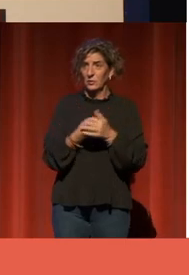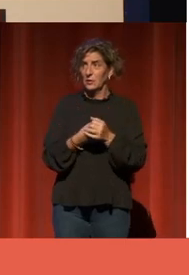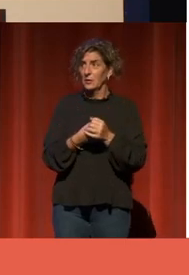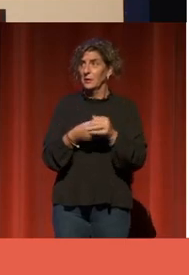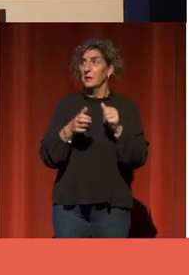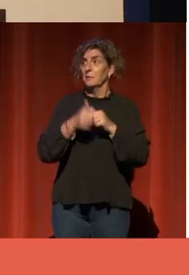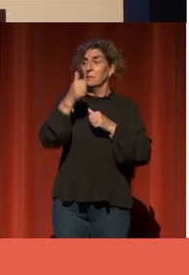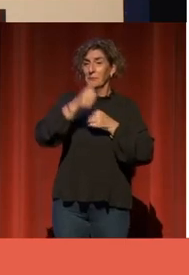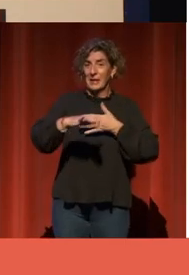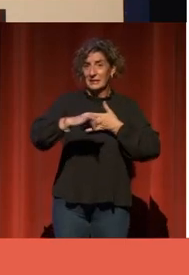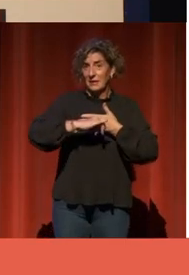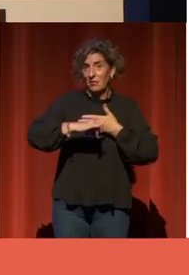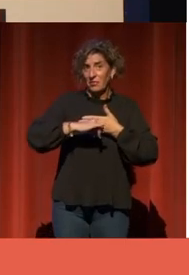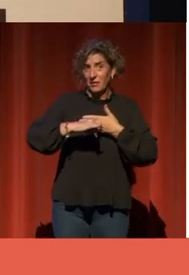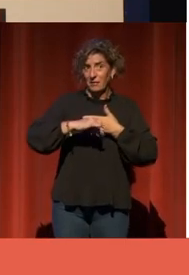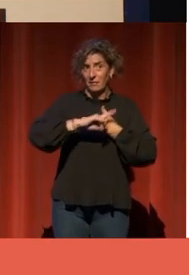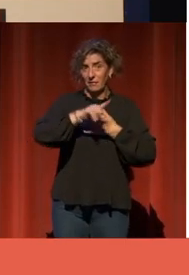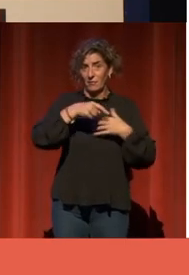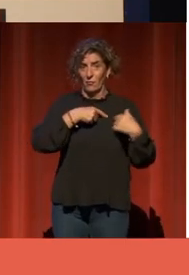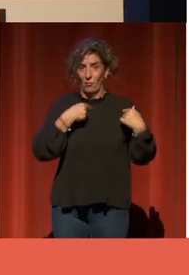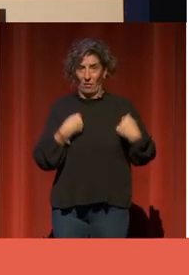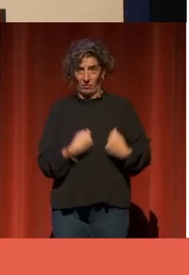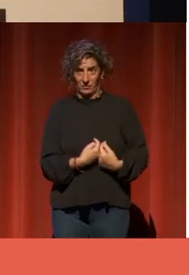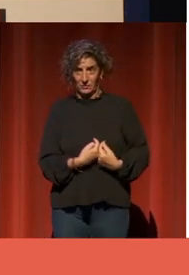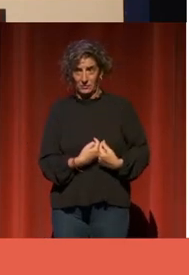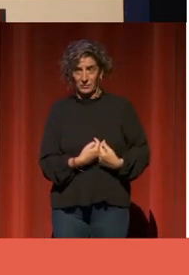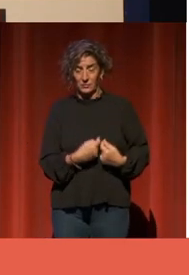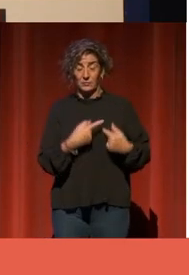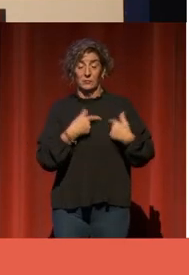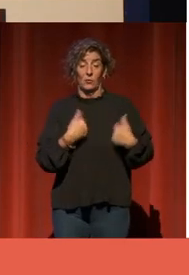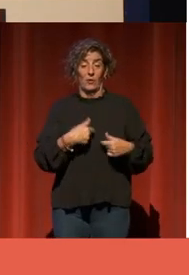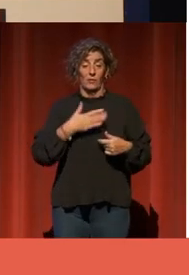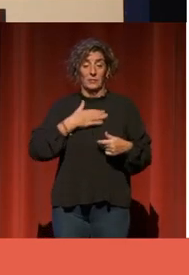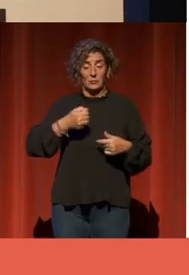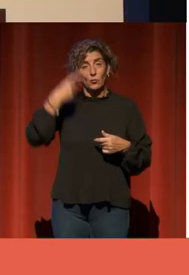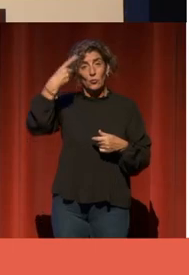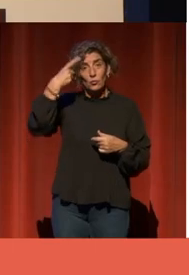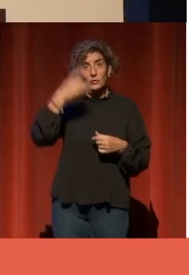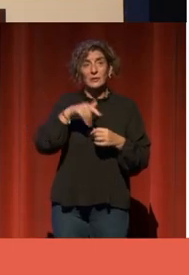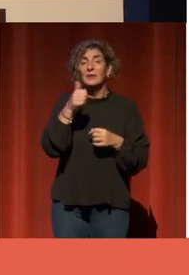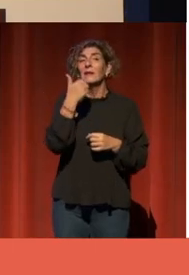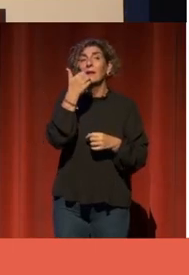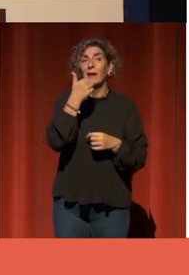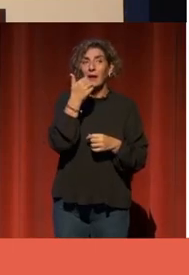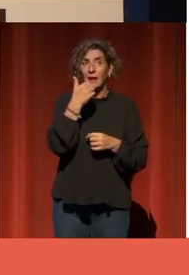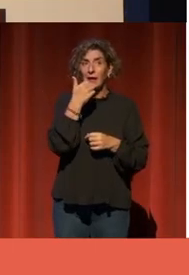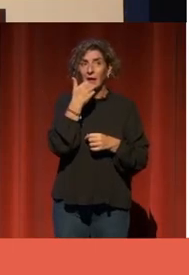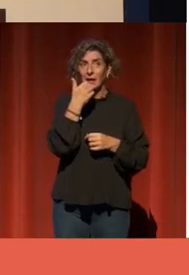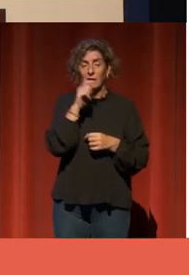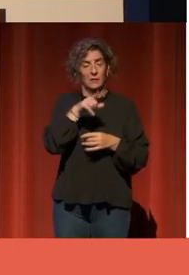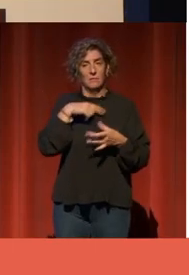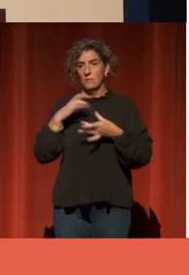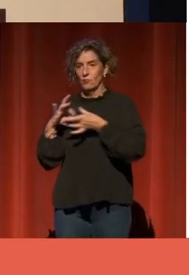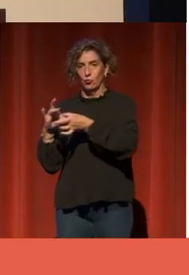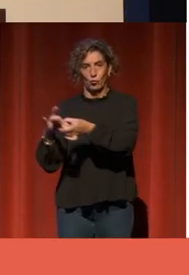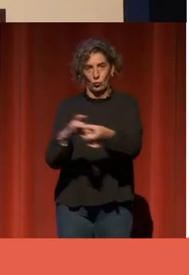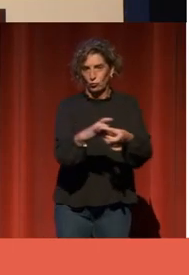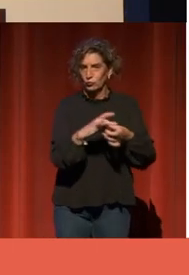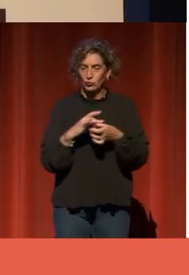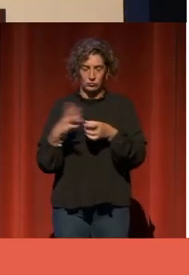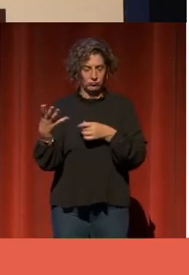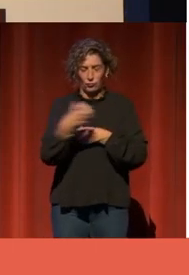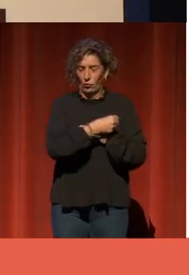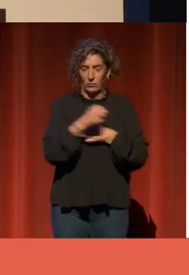más cercanos a nuestro corazón. Estamos hablando del patrimonio cultural, que es algo que yo creo que nos une a todos los europeos.